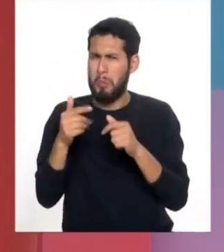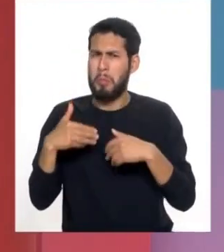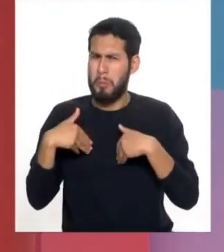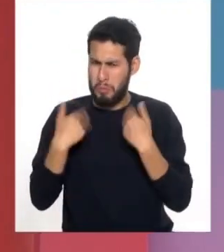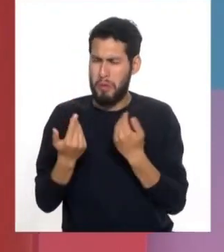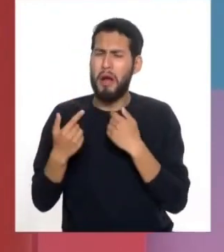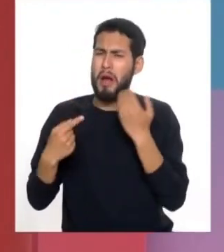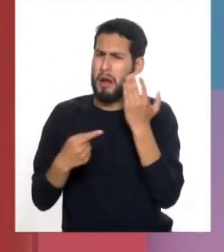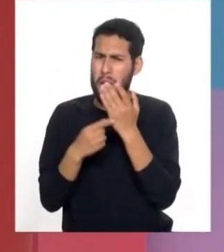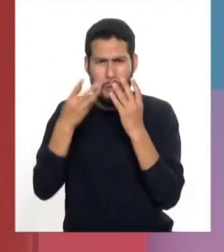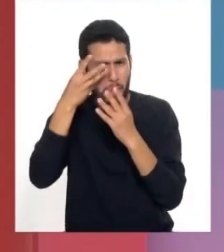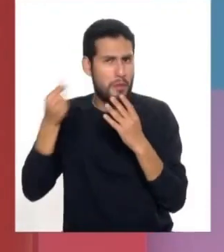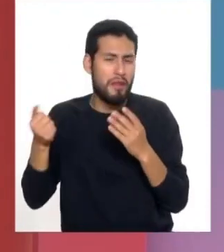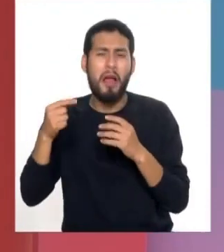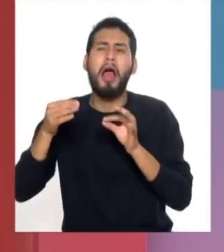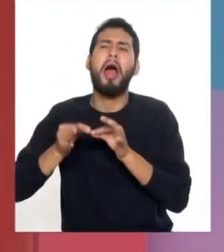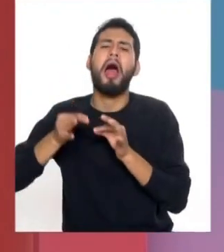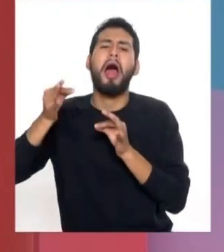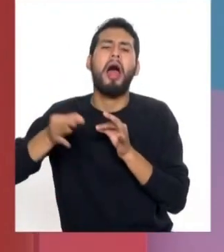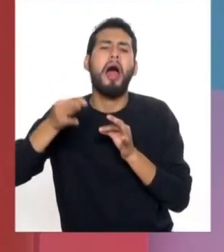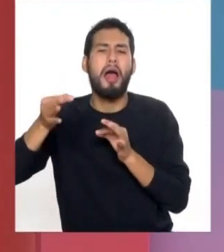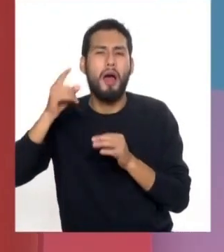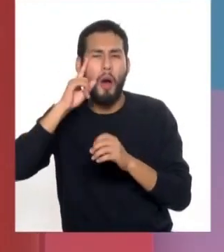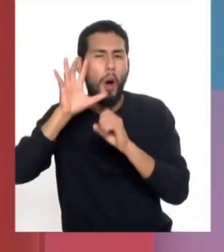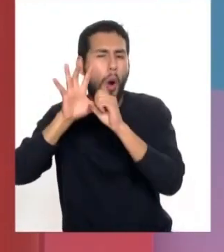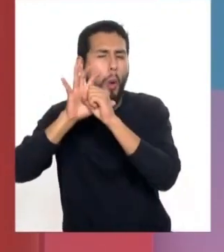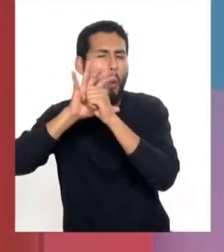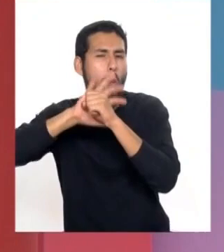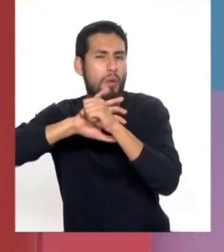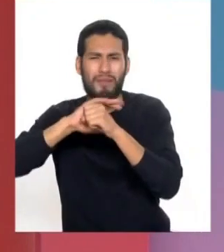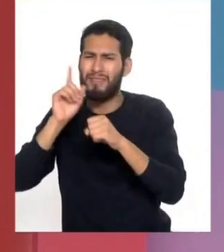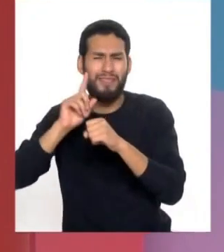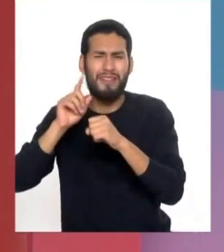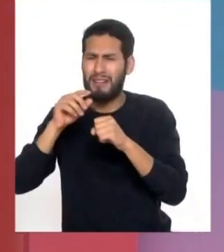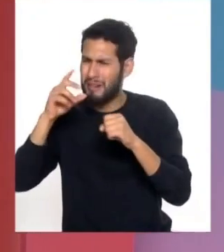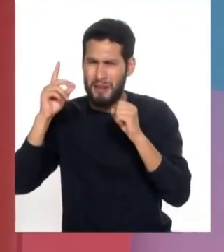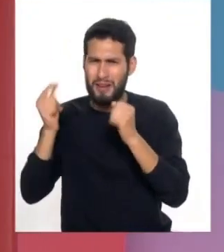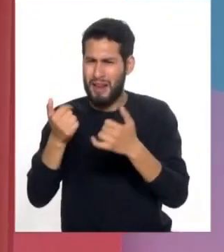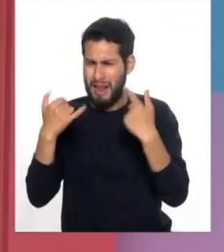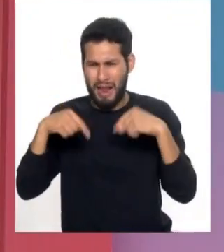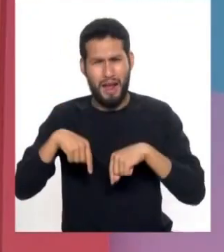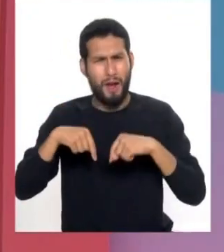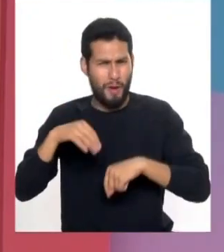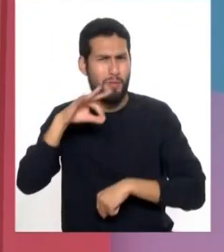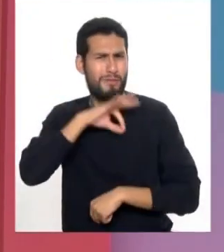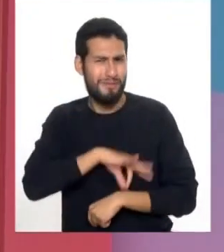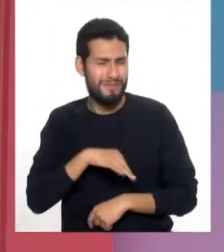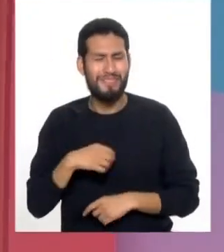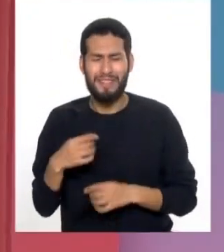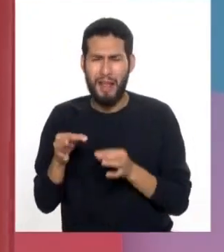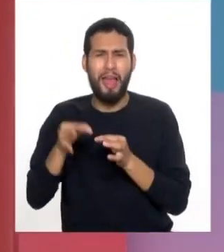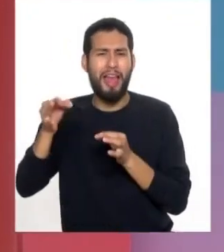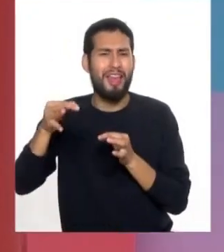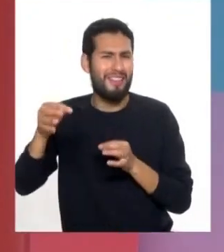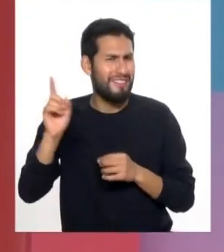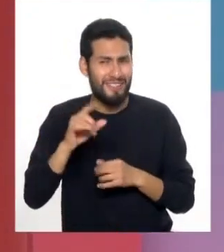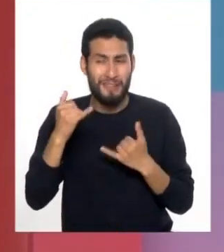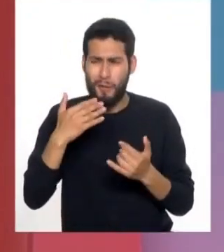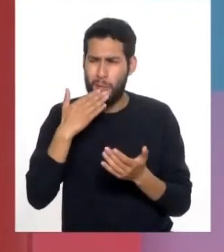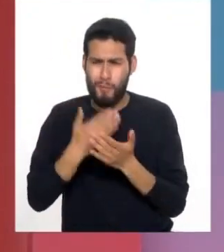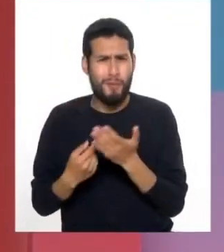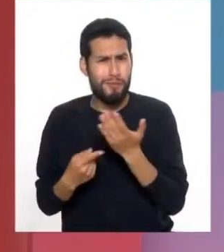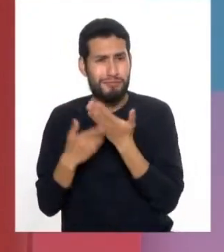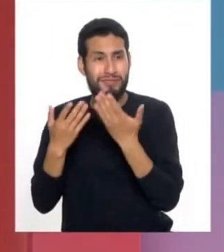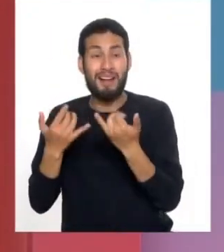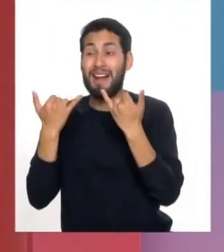nos permite no esperar. Es menos invasiva y tenemos muchos mejores resultados. Y para eso nos acompaña